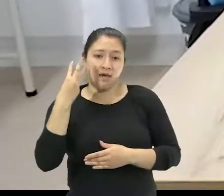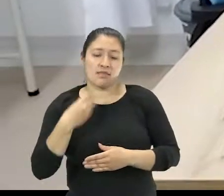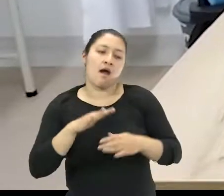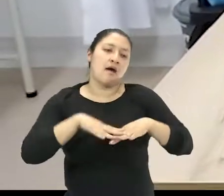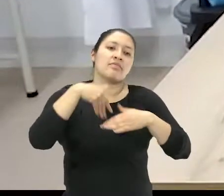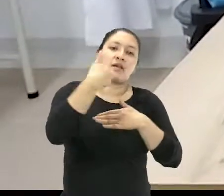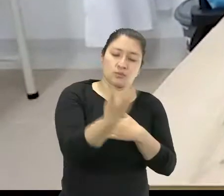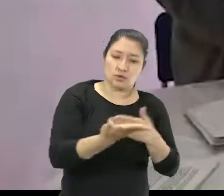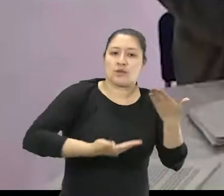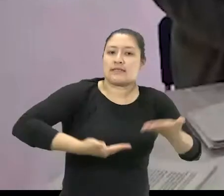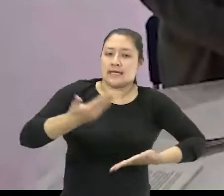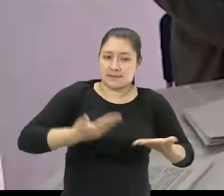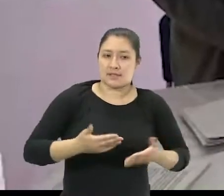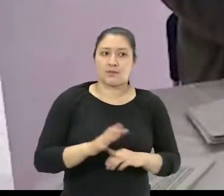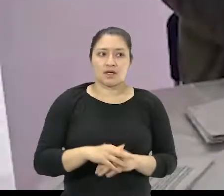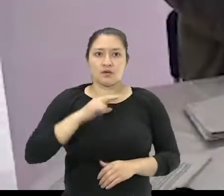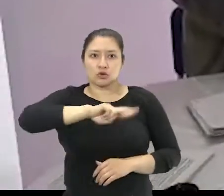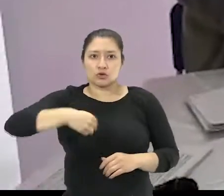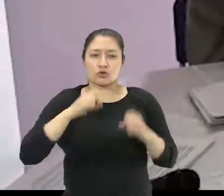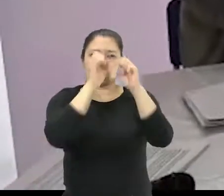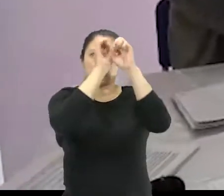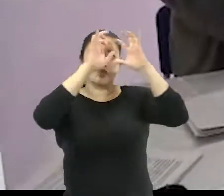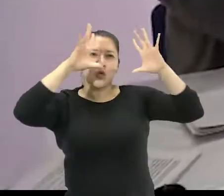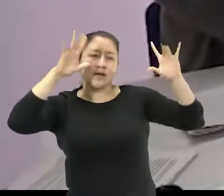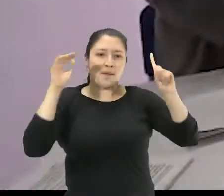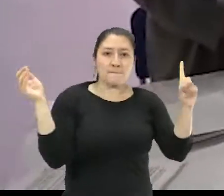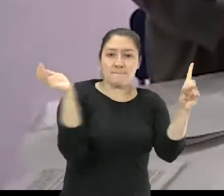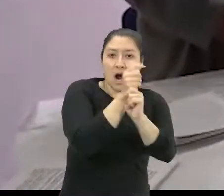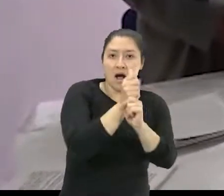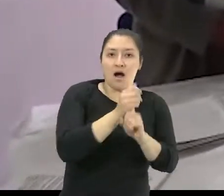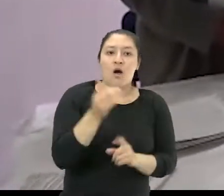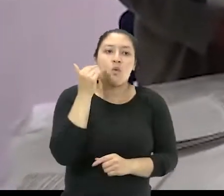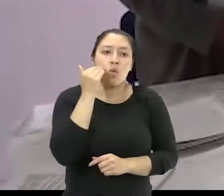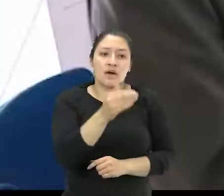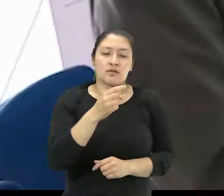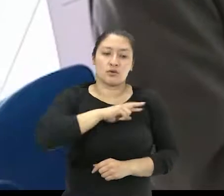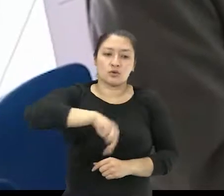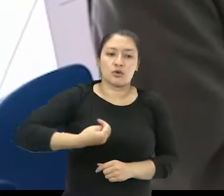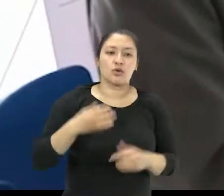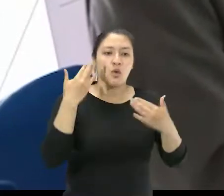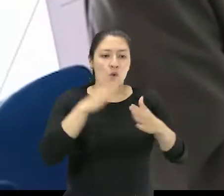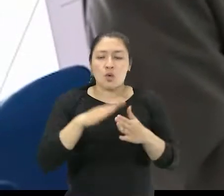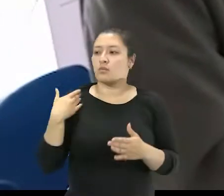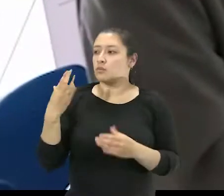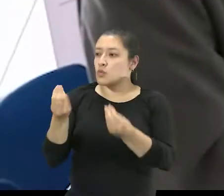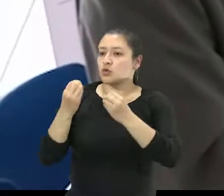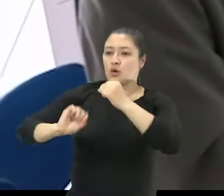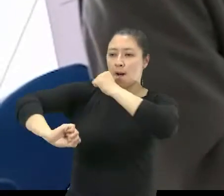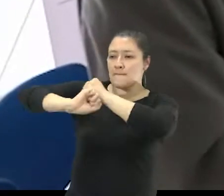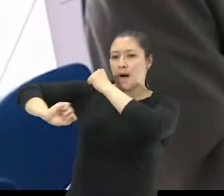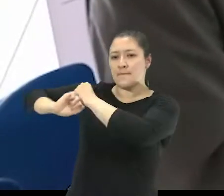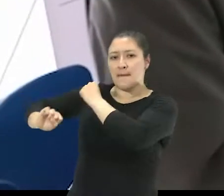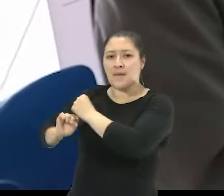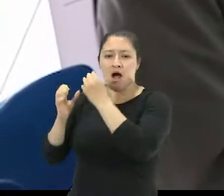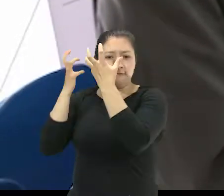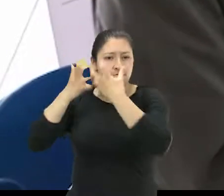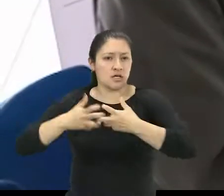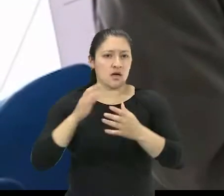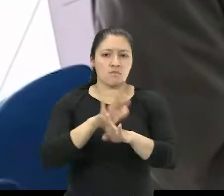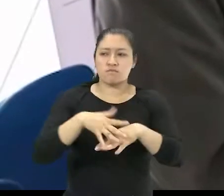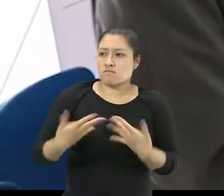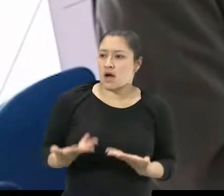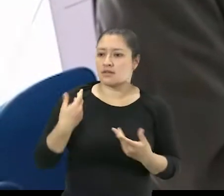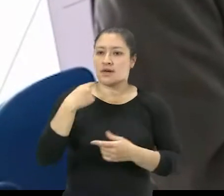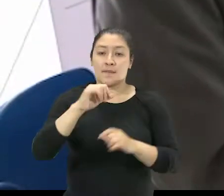servicios de hospitalización entonces creo que es un sueño hecho realidad en donde han confluido varias fuerzas de